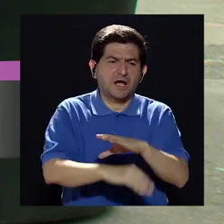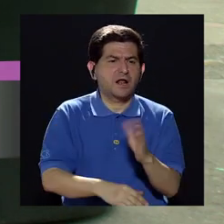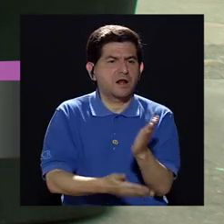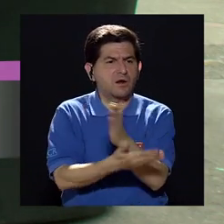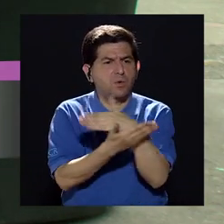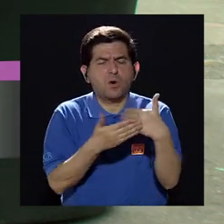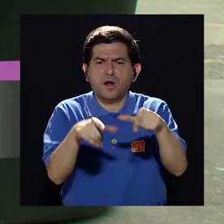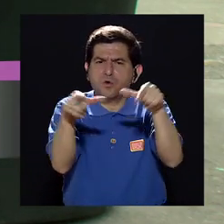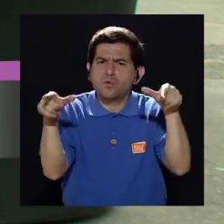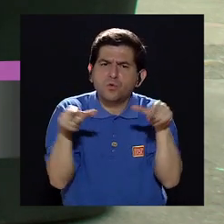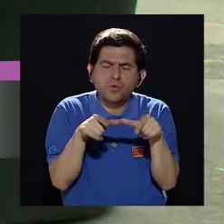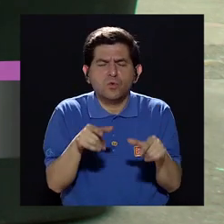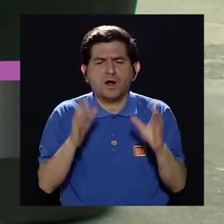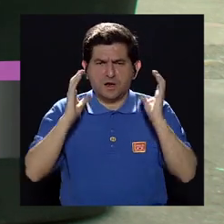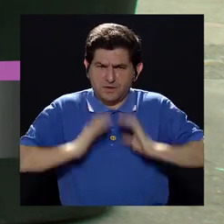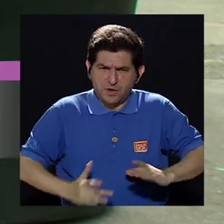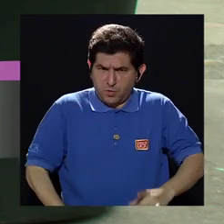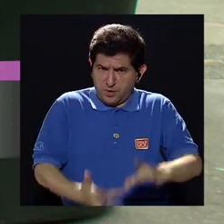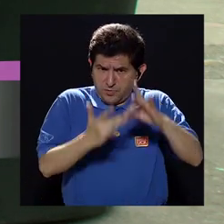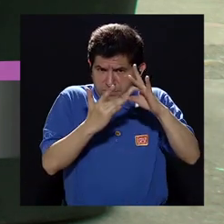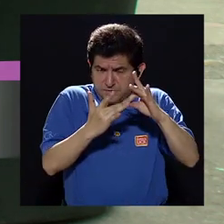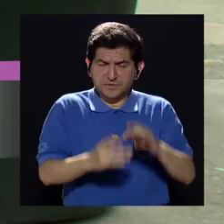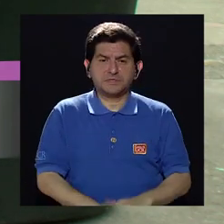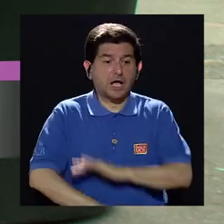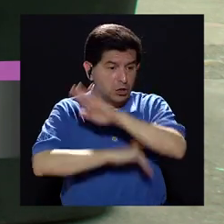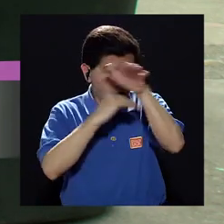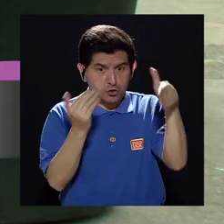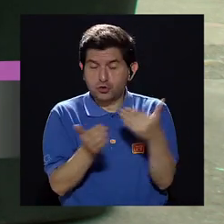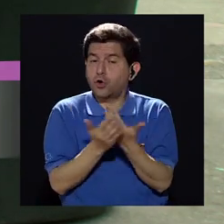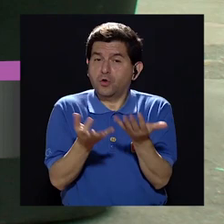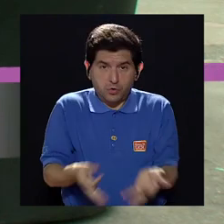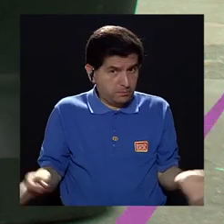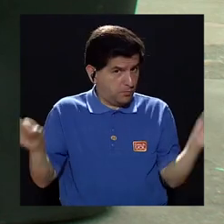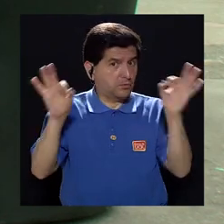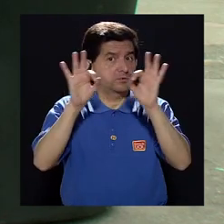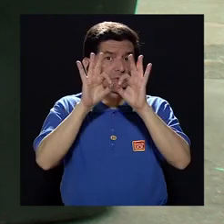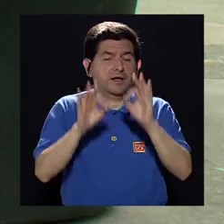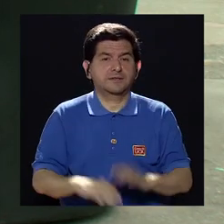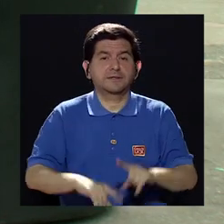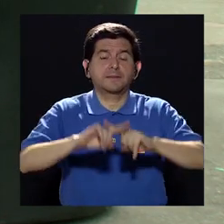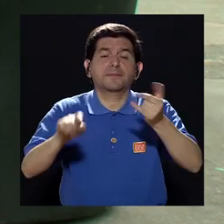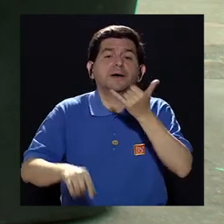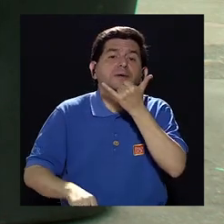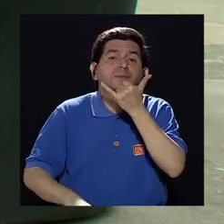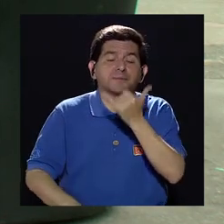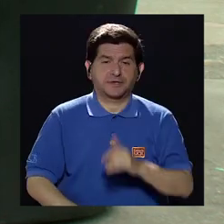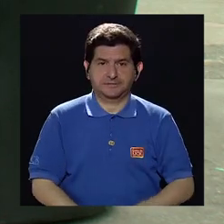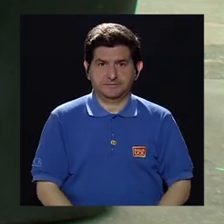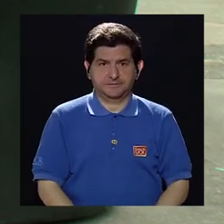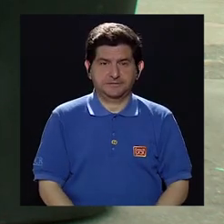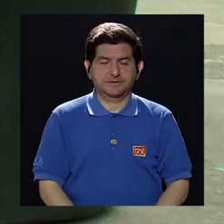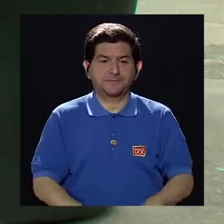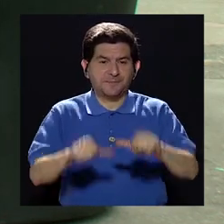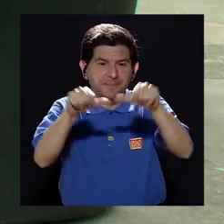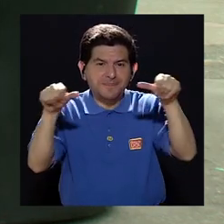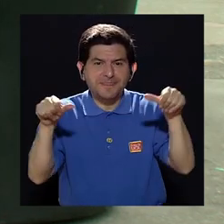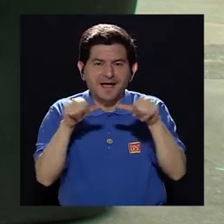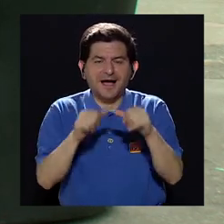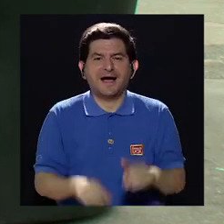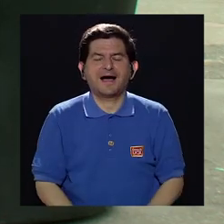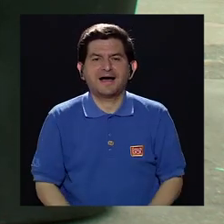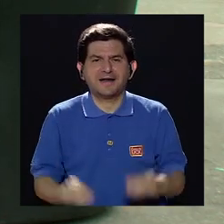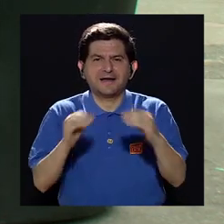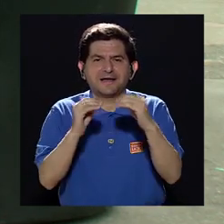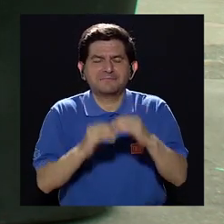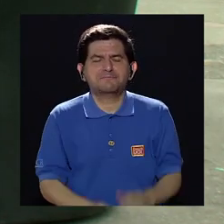alguna zona anatómica que haya que cuidar más? En realidad todas son importantes. Lo que sucede es que las zonas que están